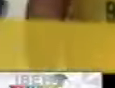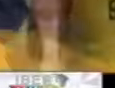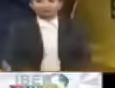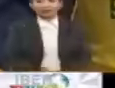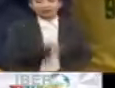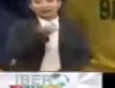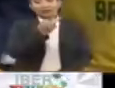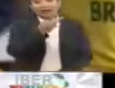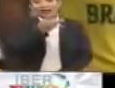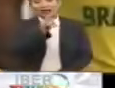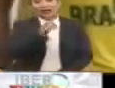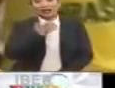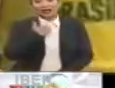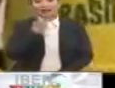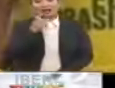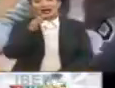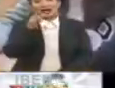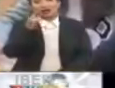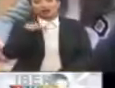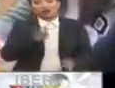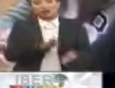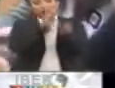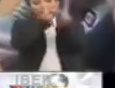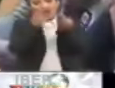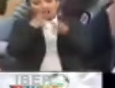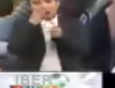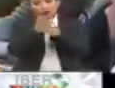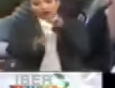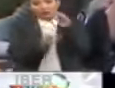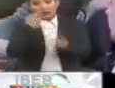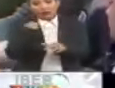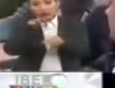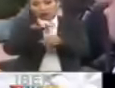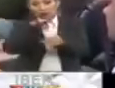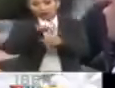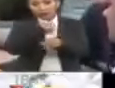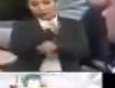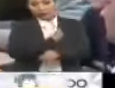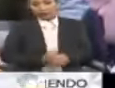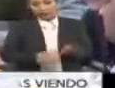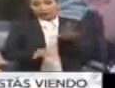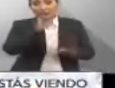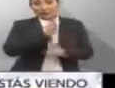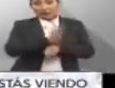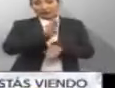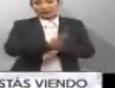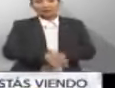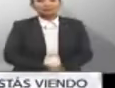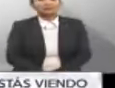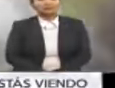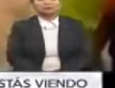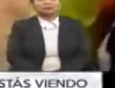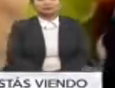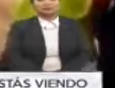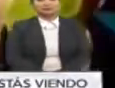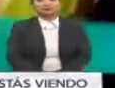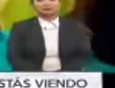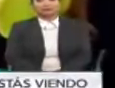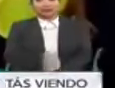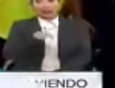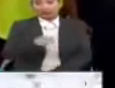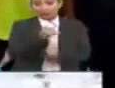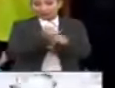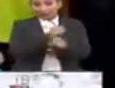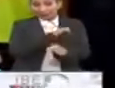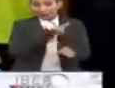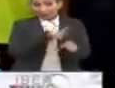Jair Bolsonaro y Fernando Haddad se enfrentarán en una segunda vuelta en las elecciones presidenciales de Brasil. En nuestro